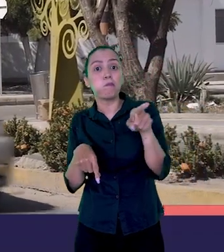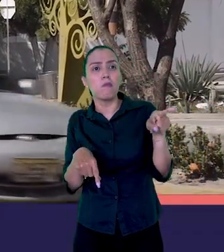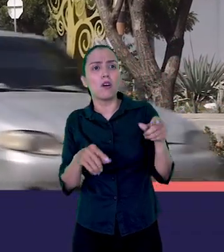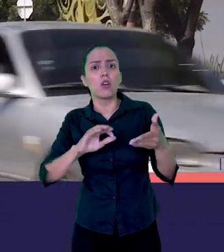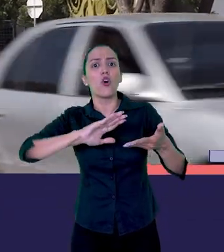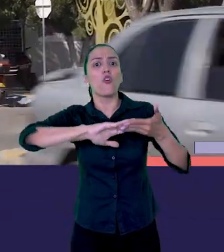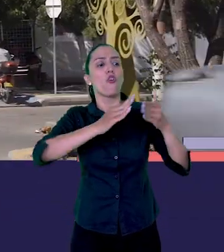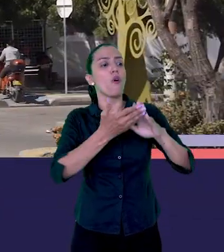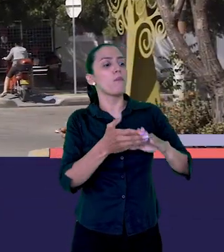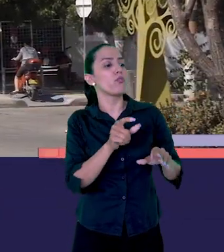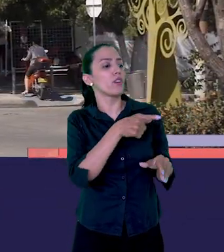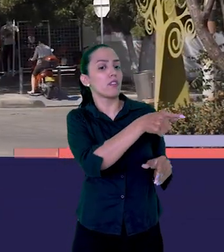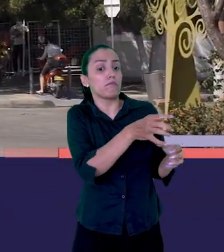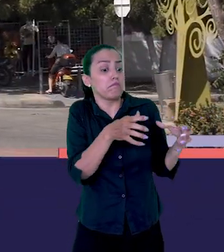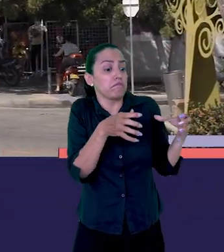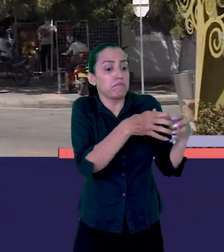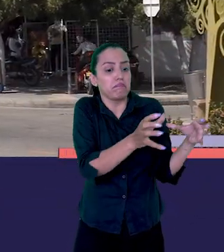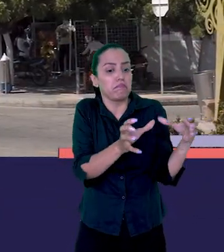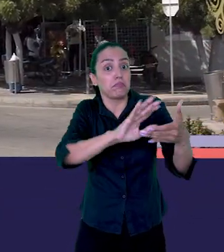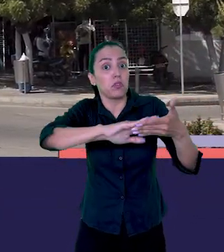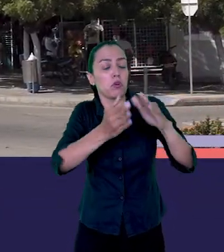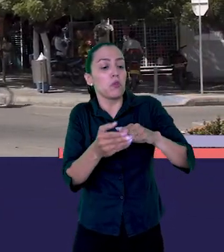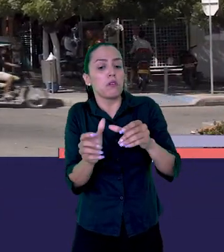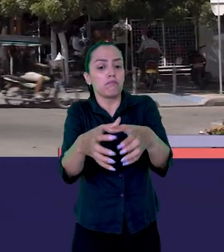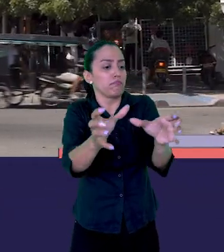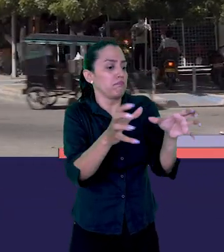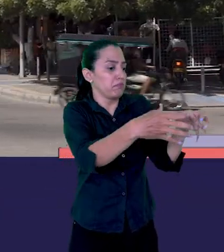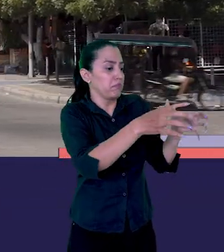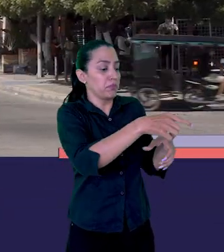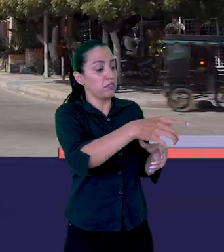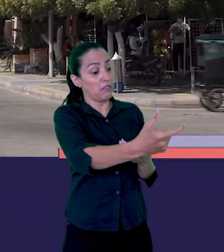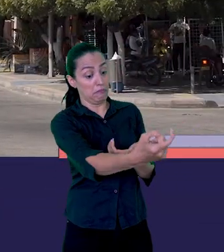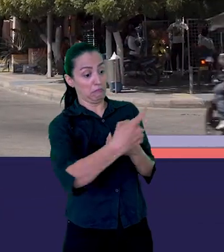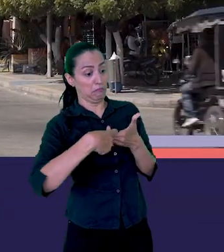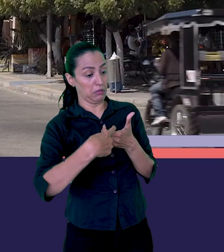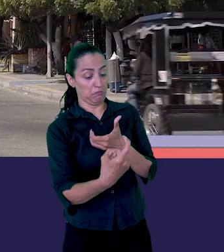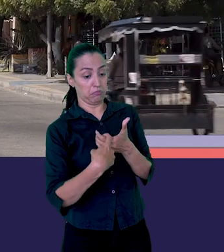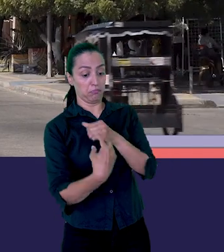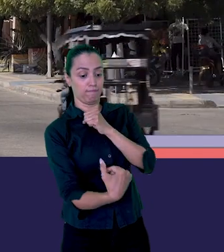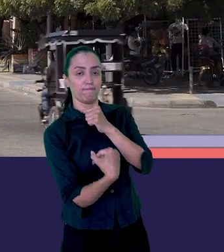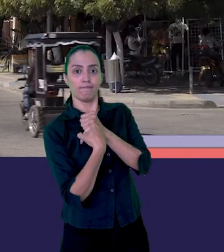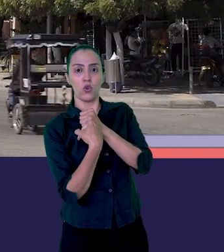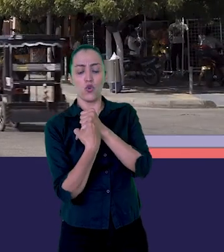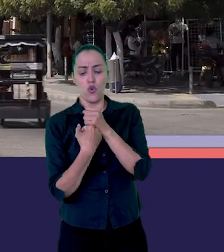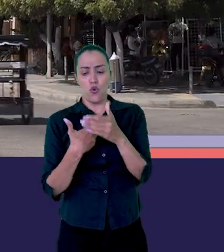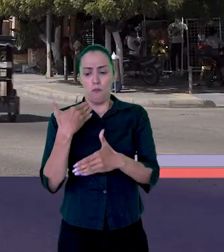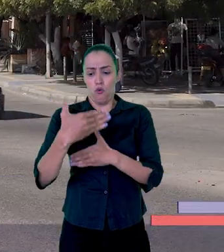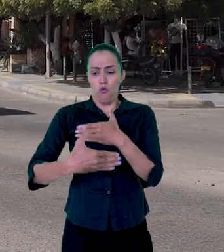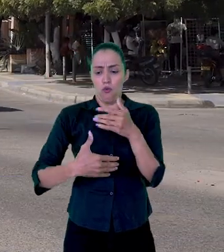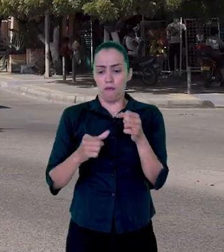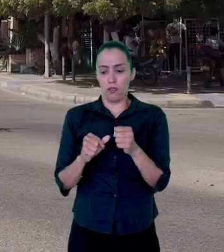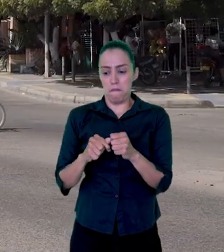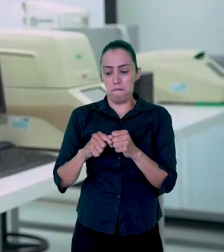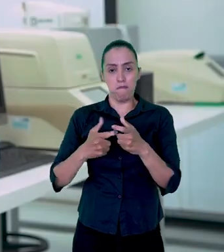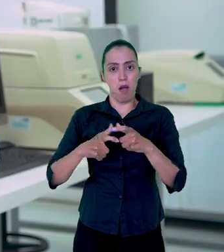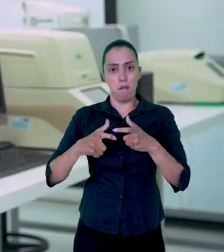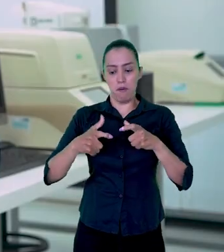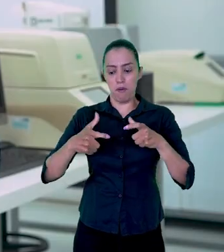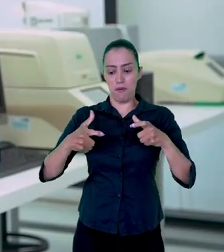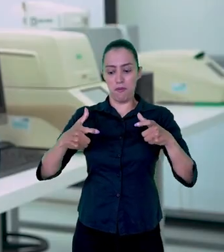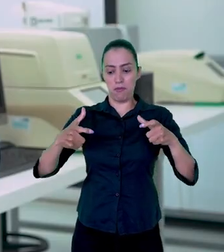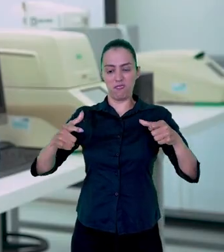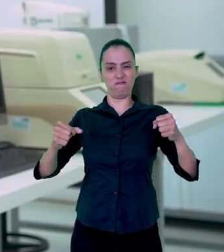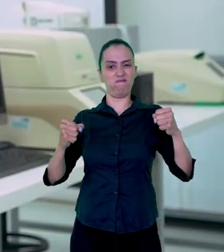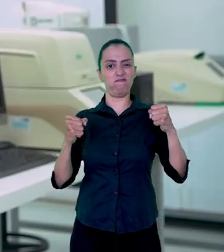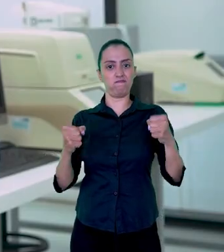comunidades a nivel regional, lo que ha permitido estructurar e ir creciendo en lo que desde la dirección